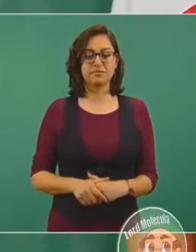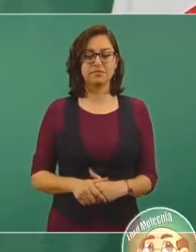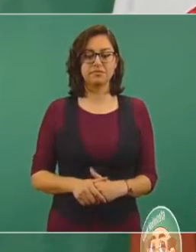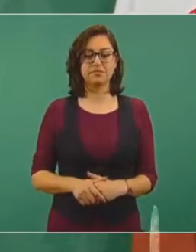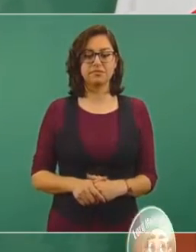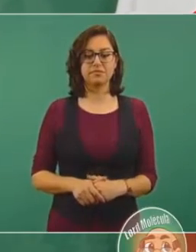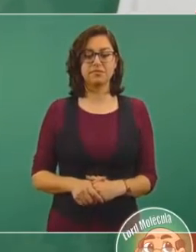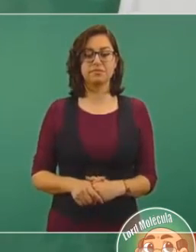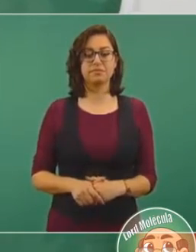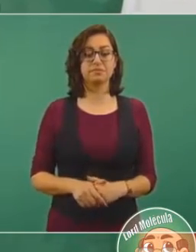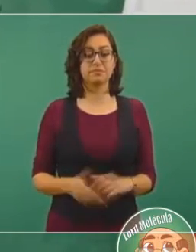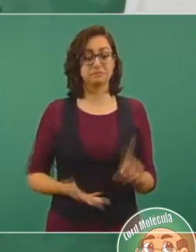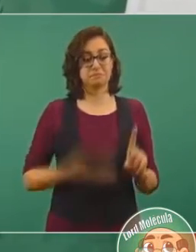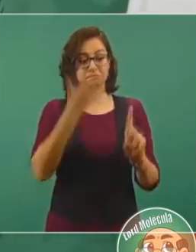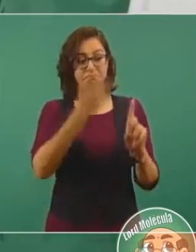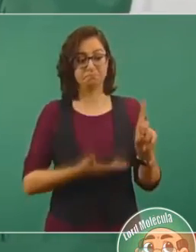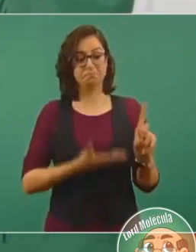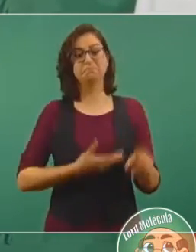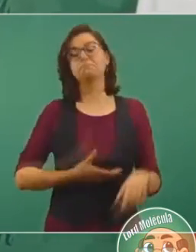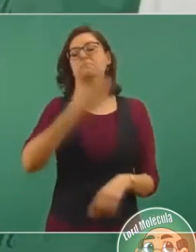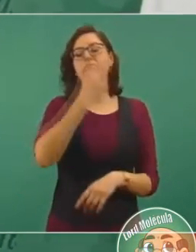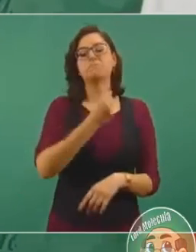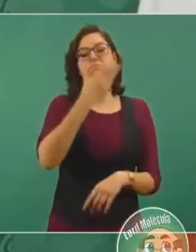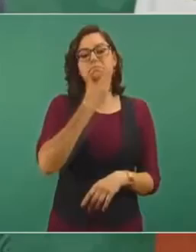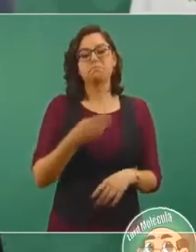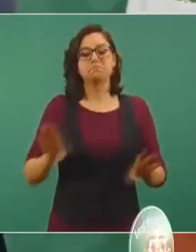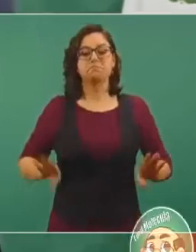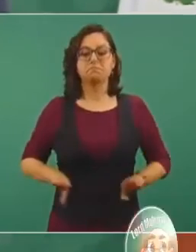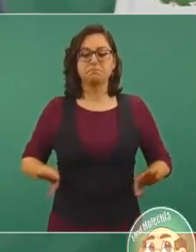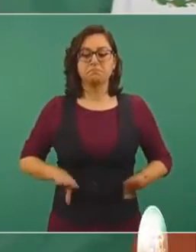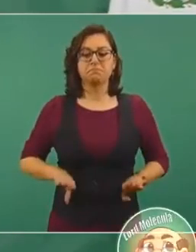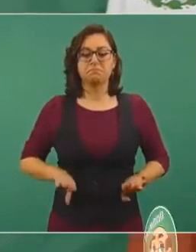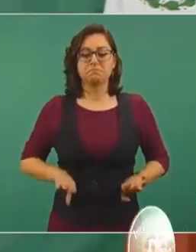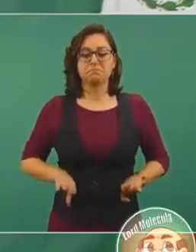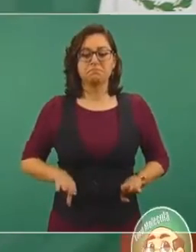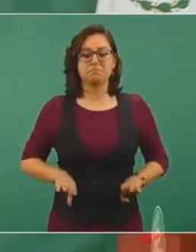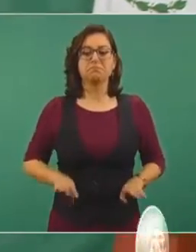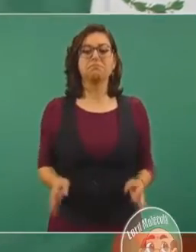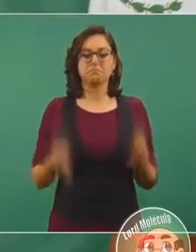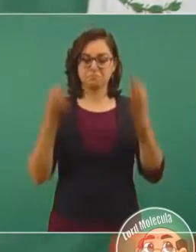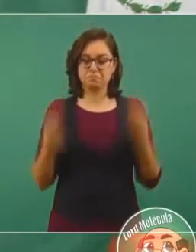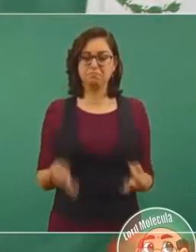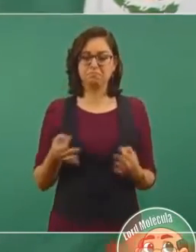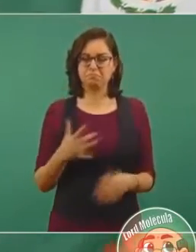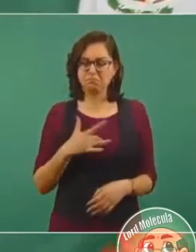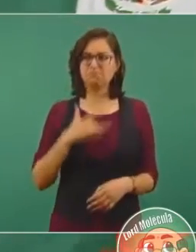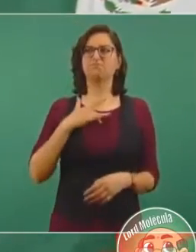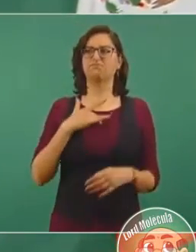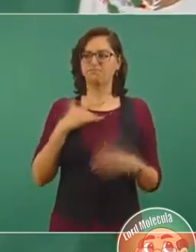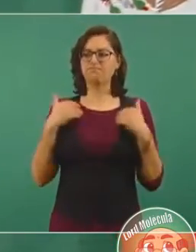y era un hombre recto, sensible